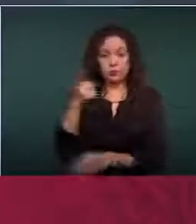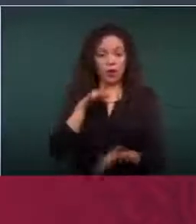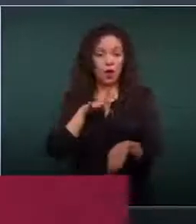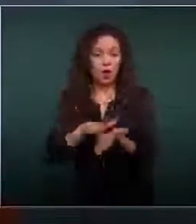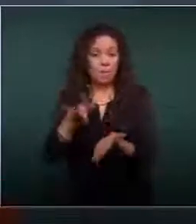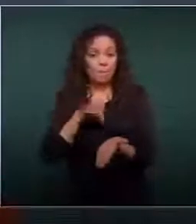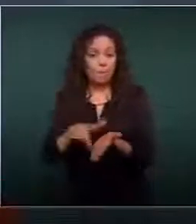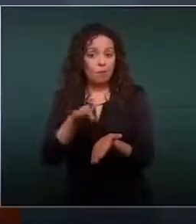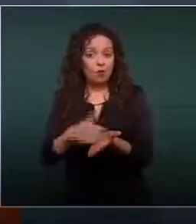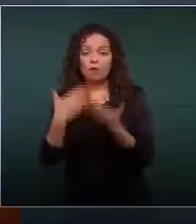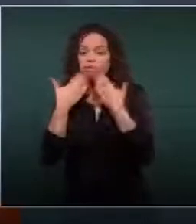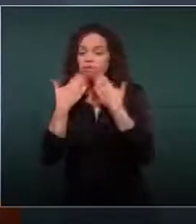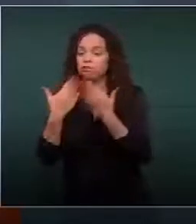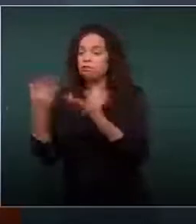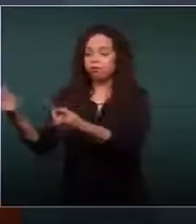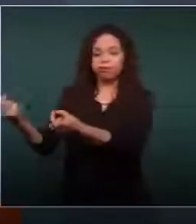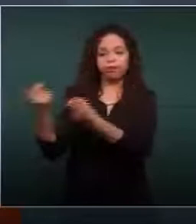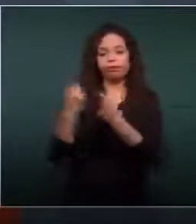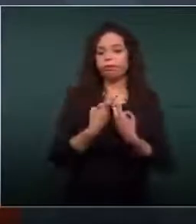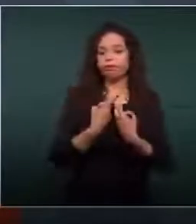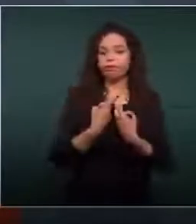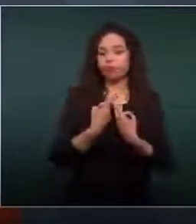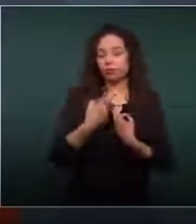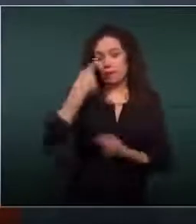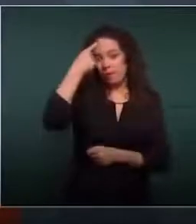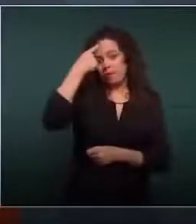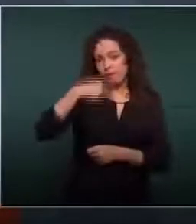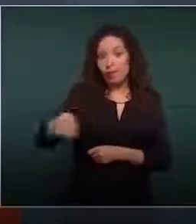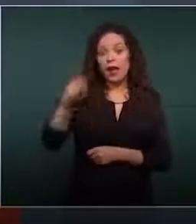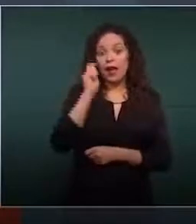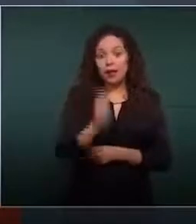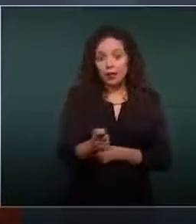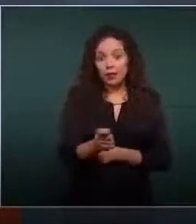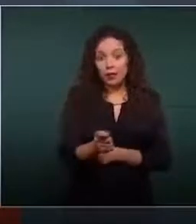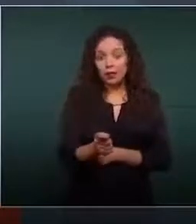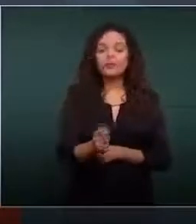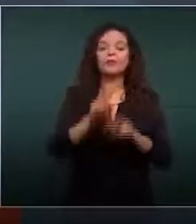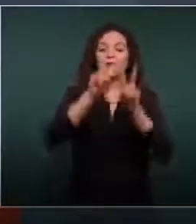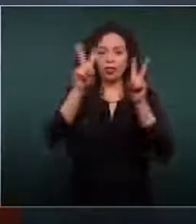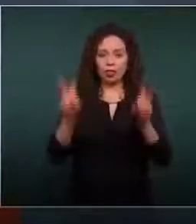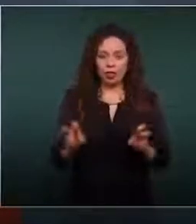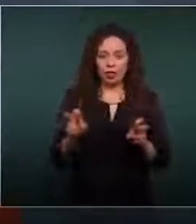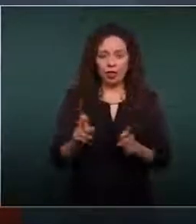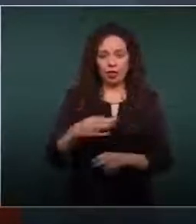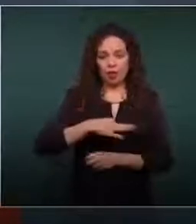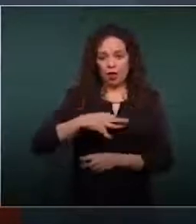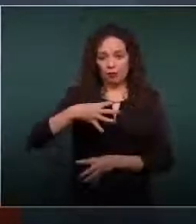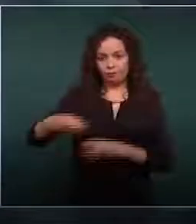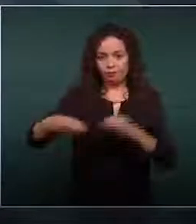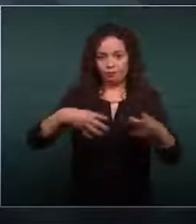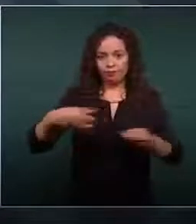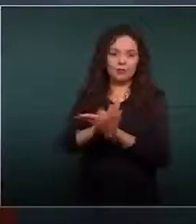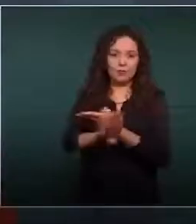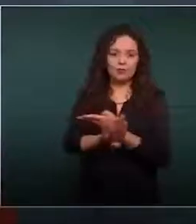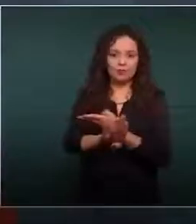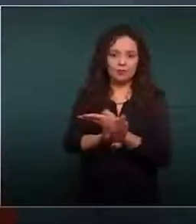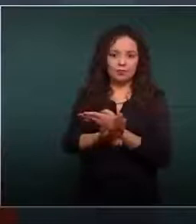recibido para enfrentar la pandemia del coronavirus.